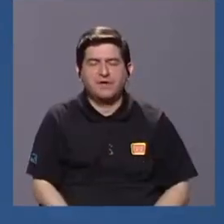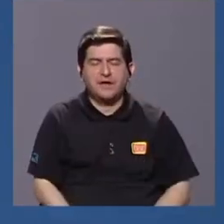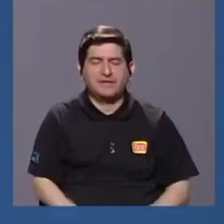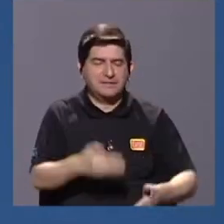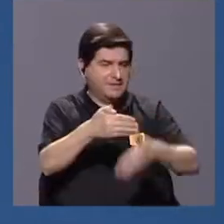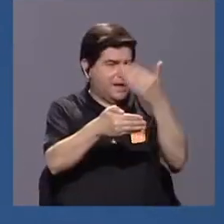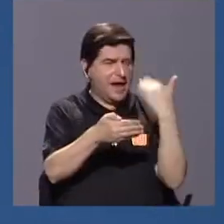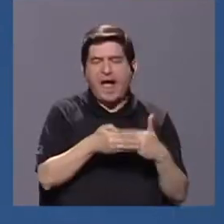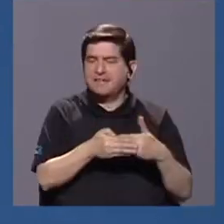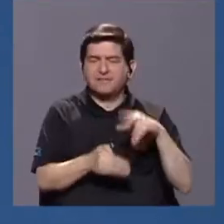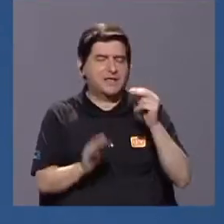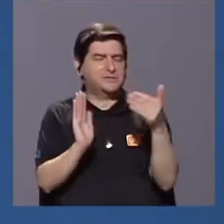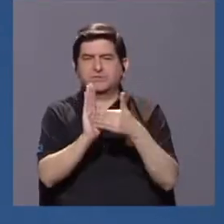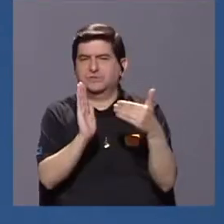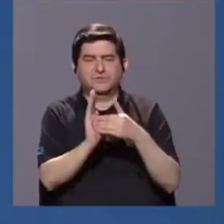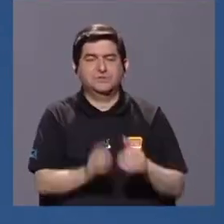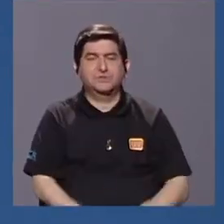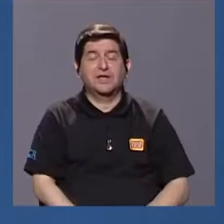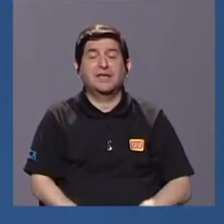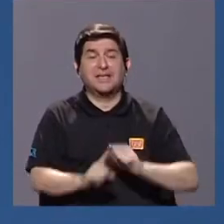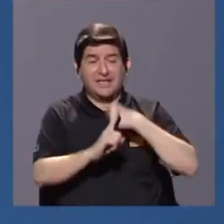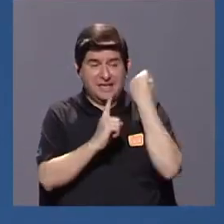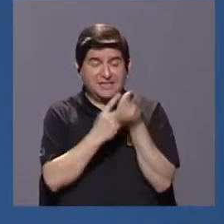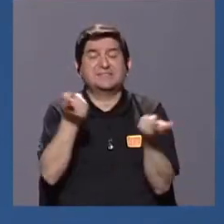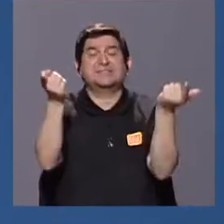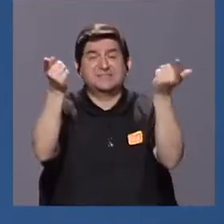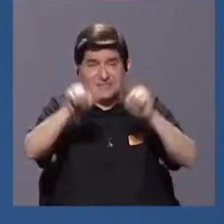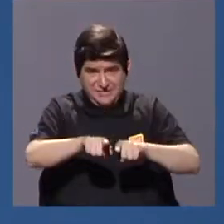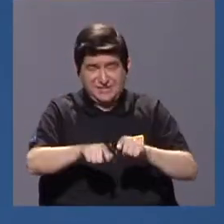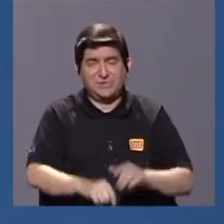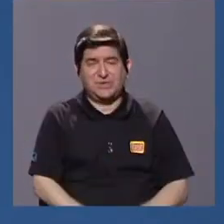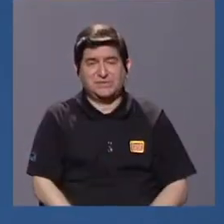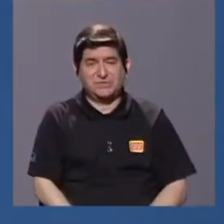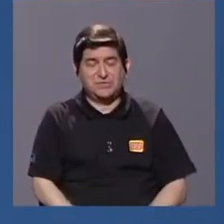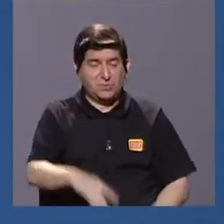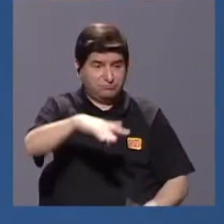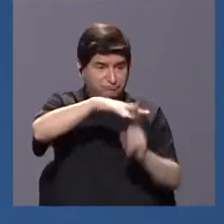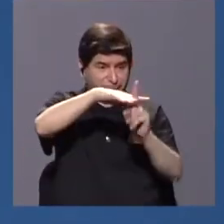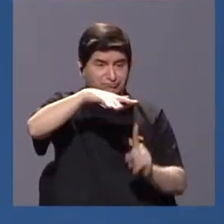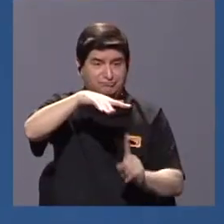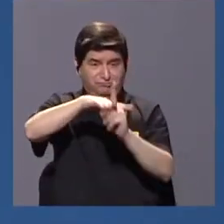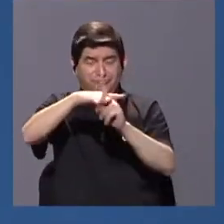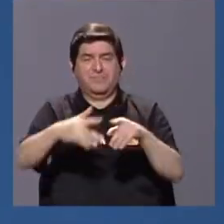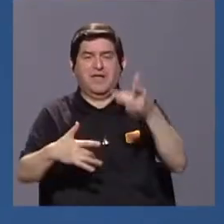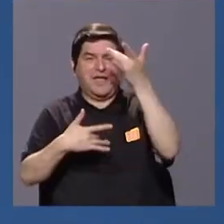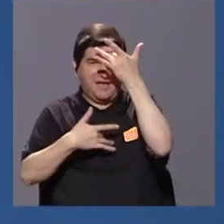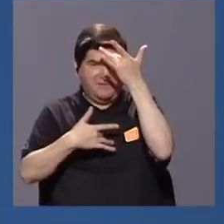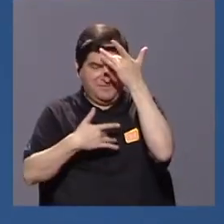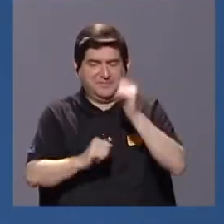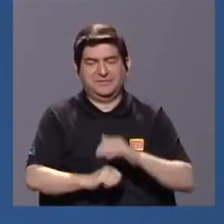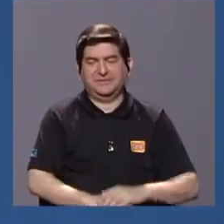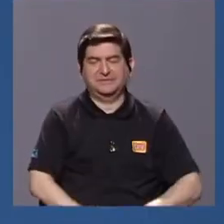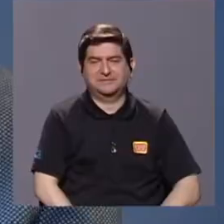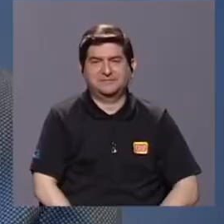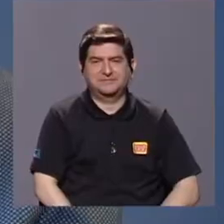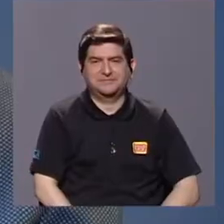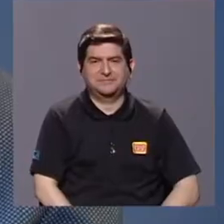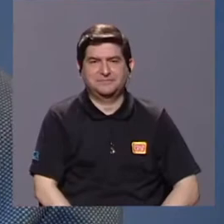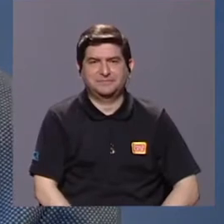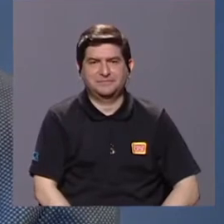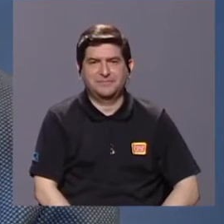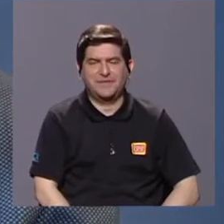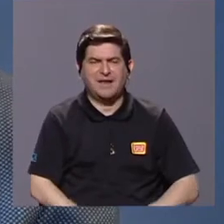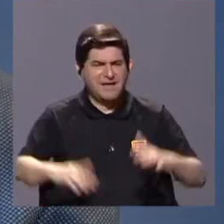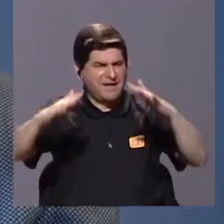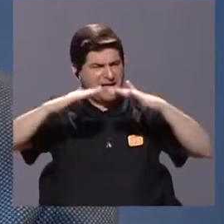no afectaba. Y es donde se dan estos tipos de situaciones emergentes, de enfermedades que conocemos. ¿Por qué